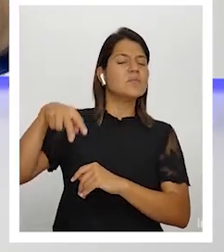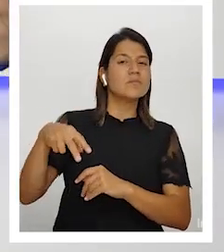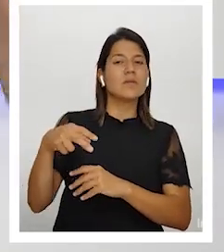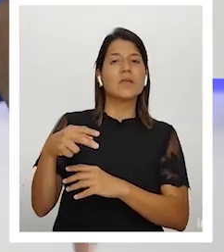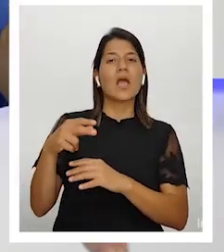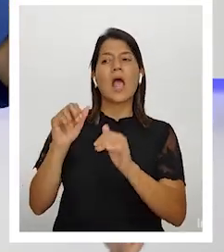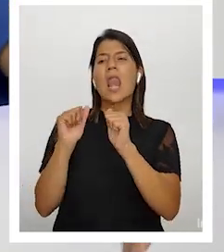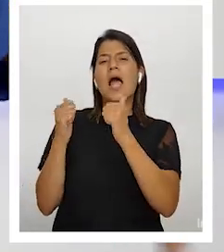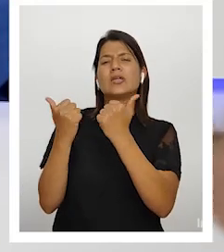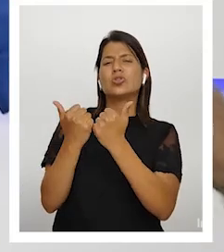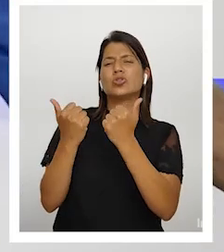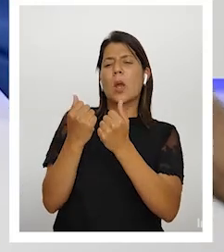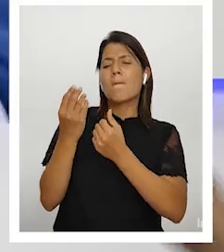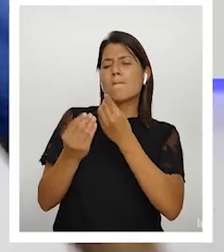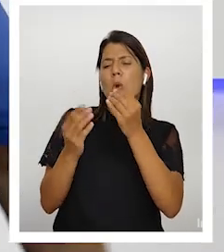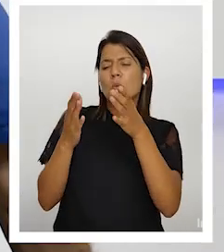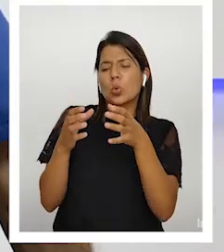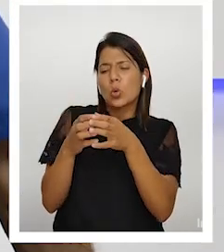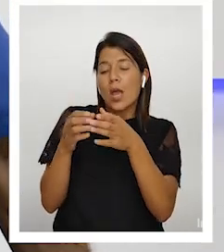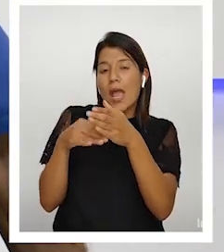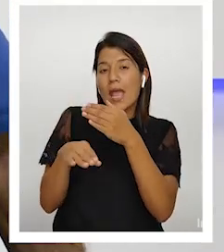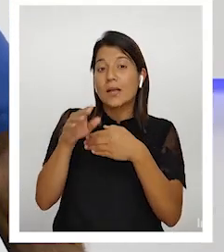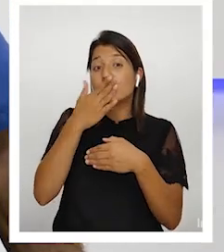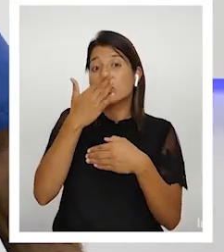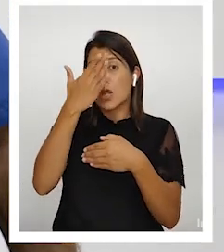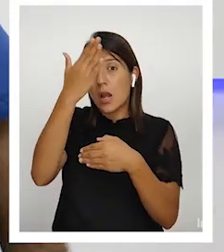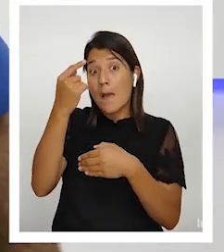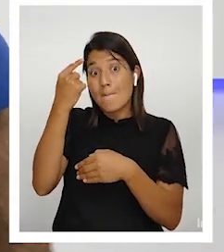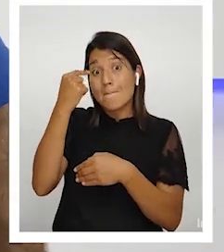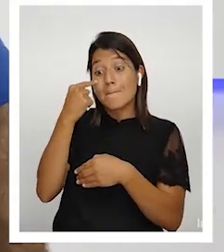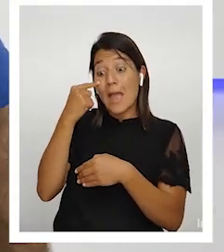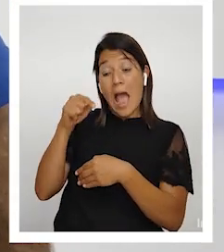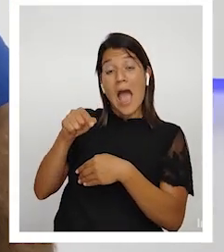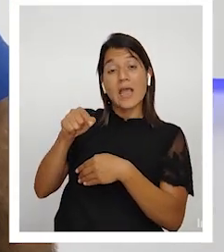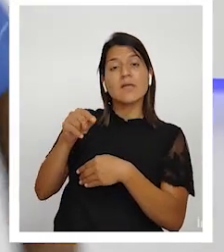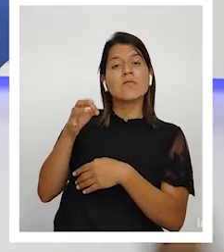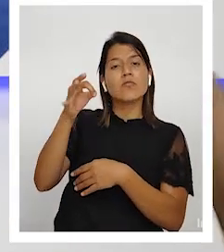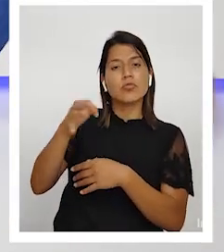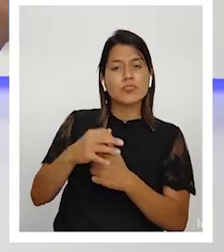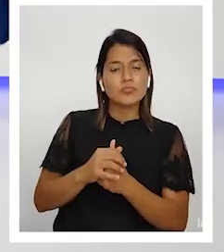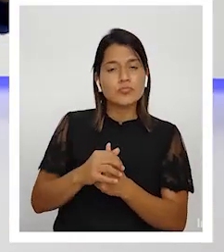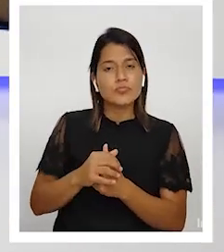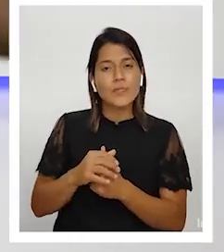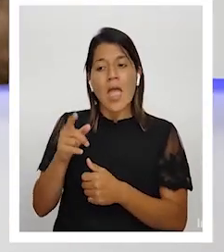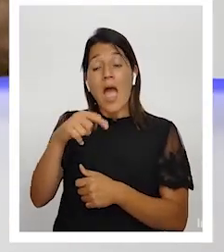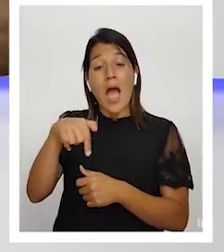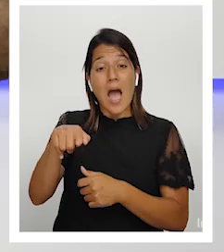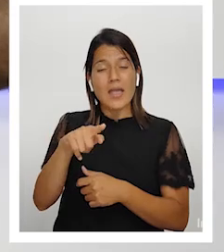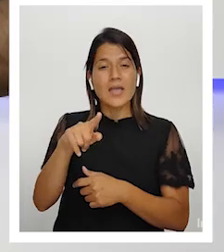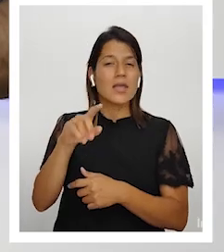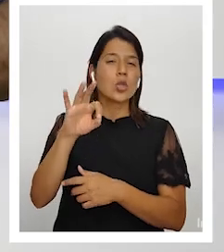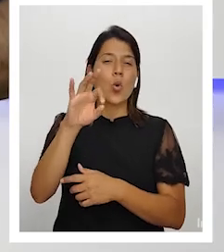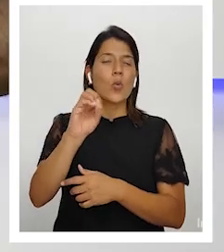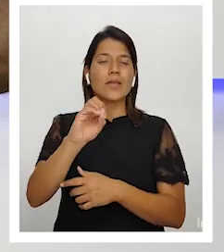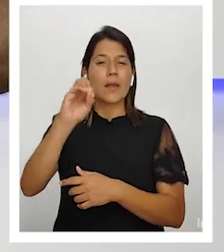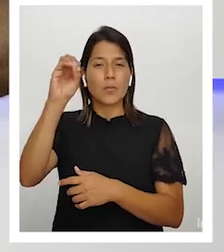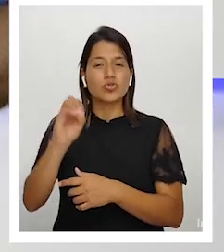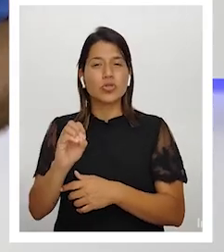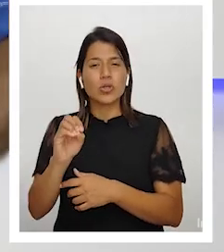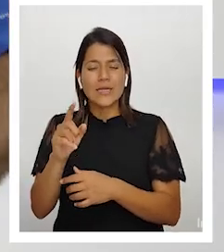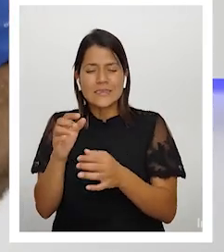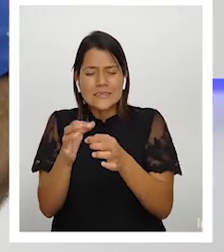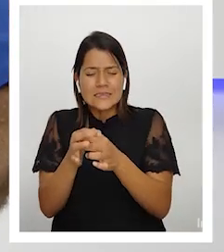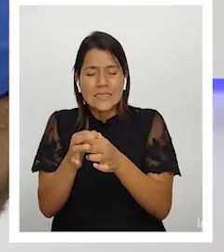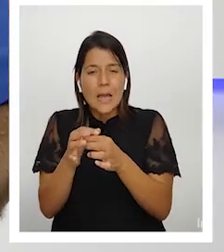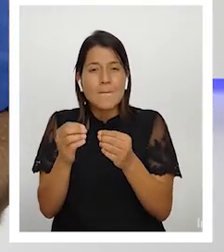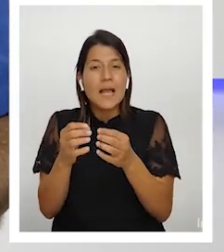productores de Talamanca mira ahí está el futuro 90% es el clúster más grande de Costa Rica Miguel